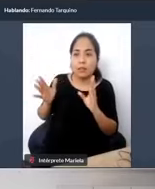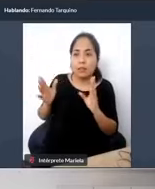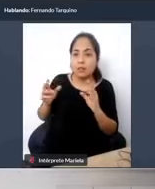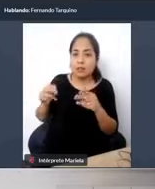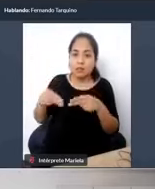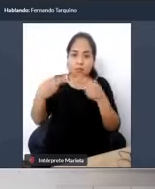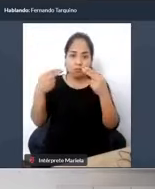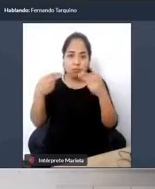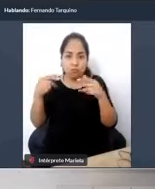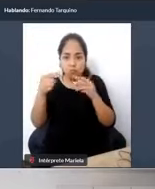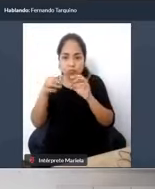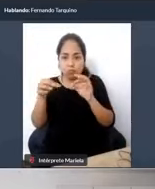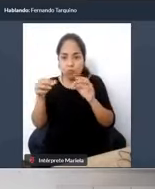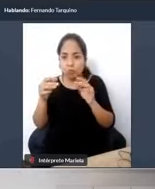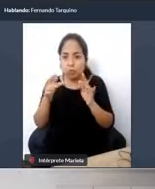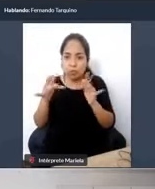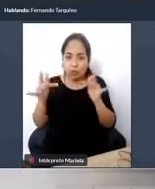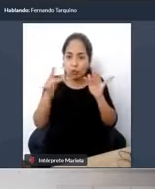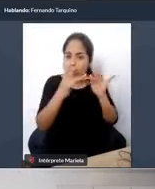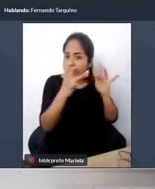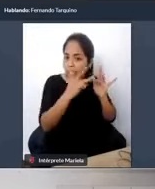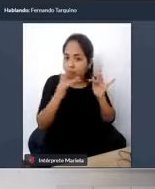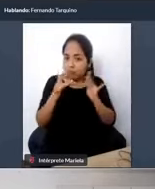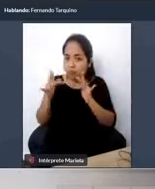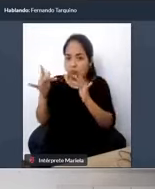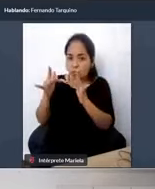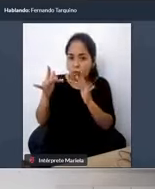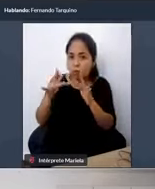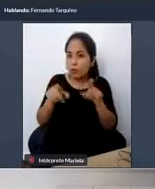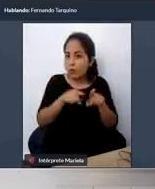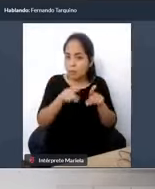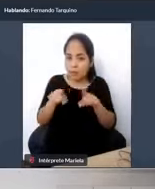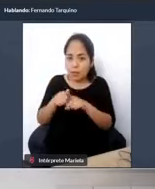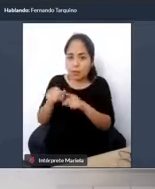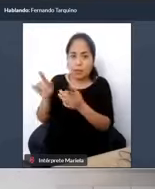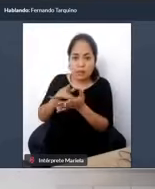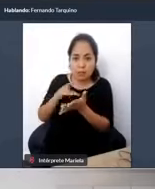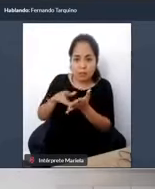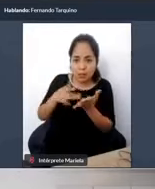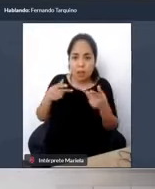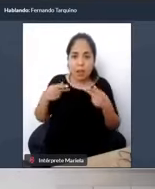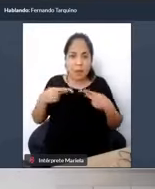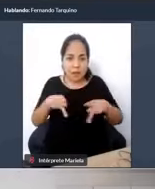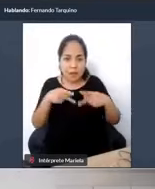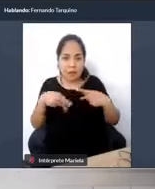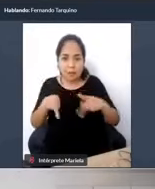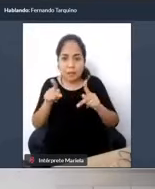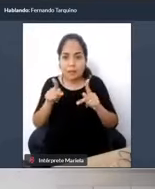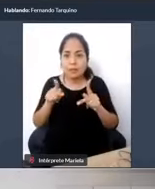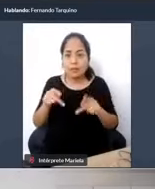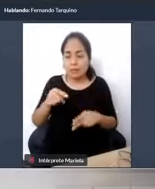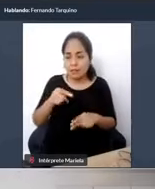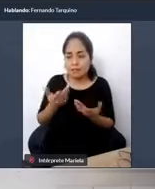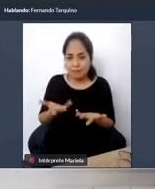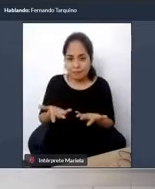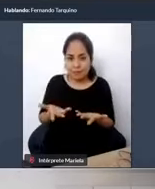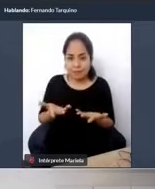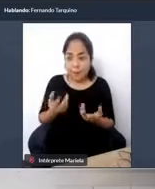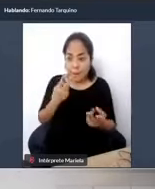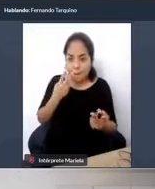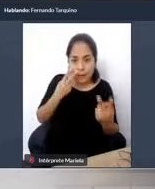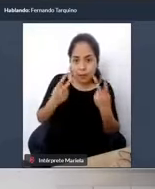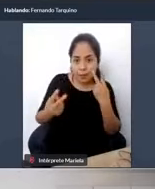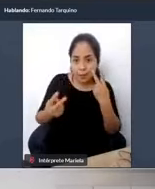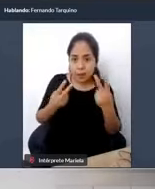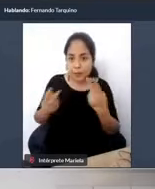física y digital, pues, que permita esto, que lograr es visualizar a la persona